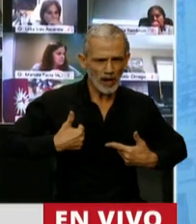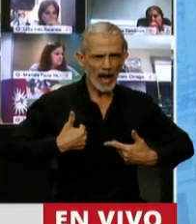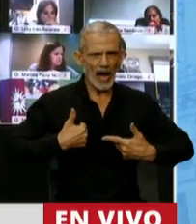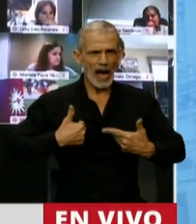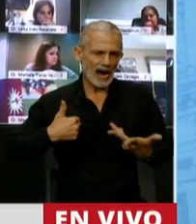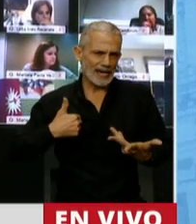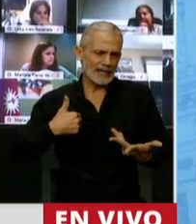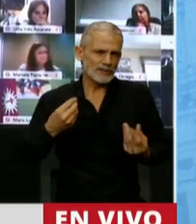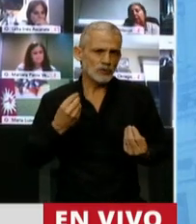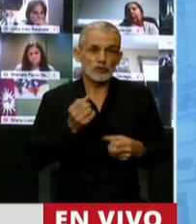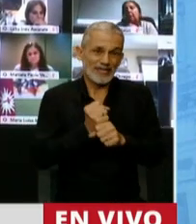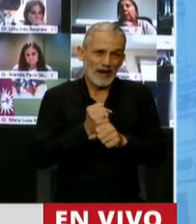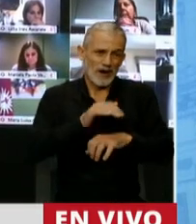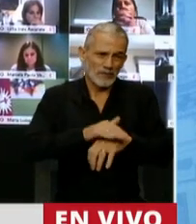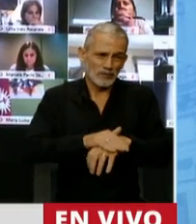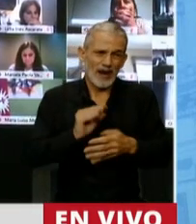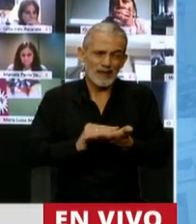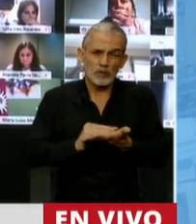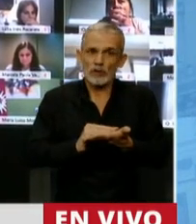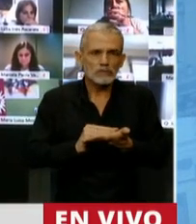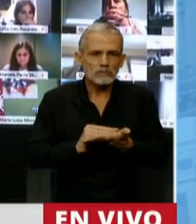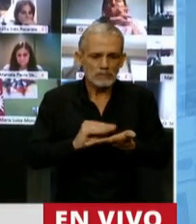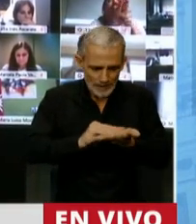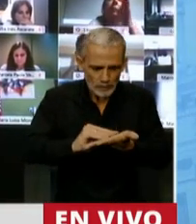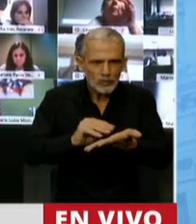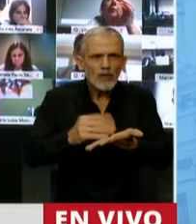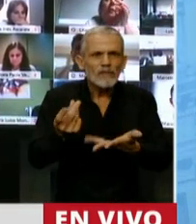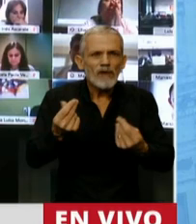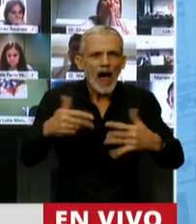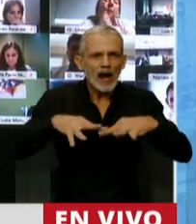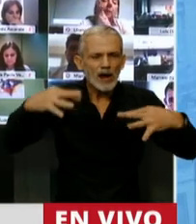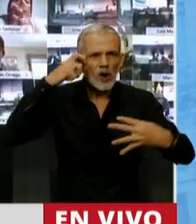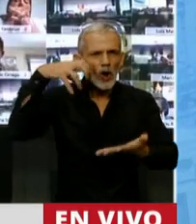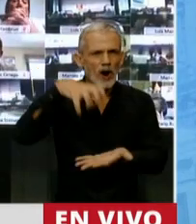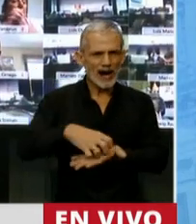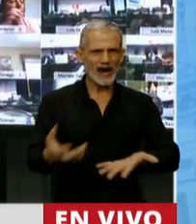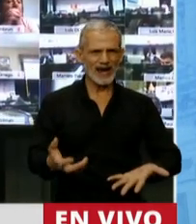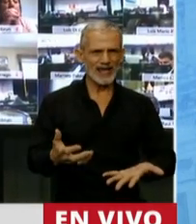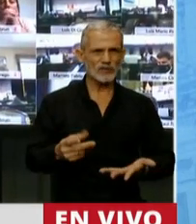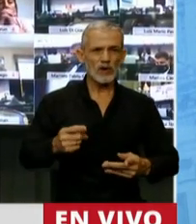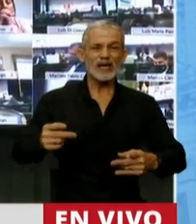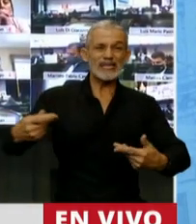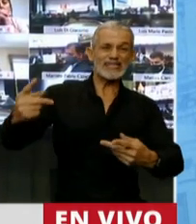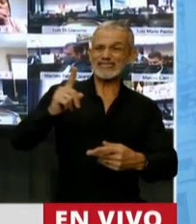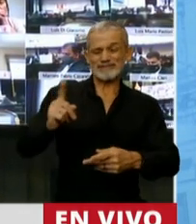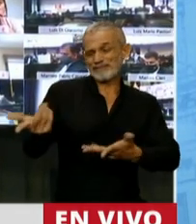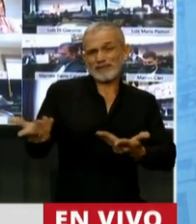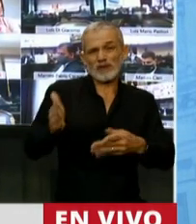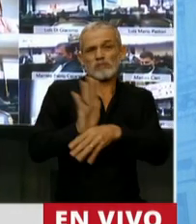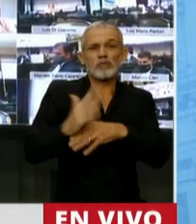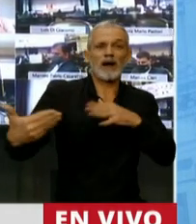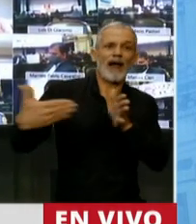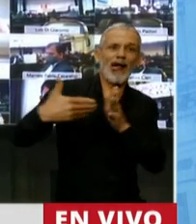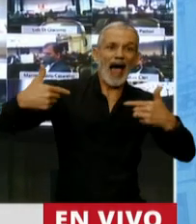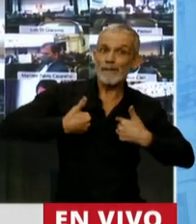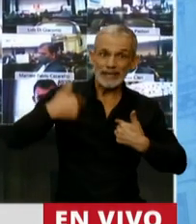una tarea, sino la tarea propia del legislador. Por lo tanto, no se me silenciaba a mí, sino es